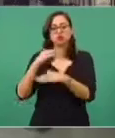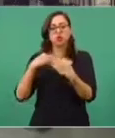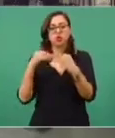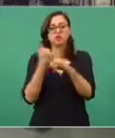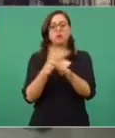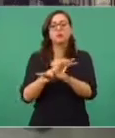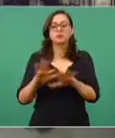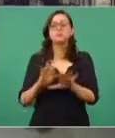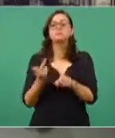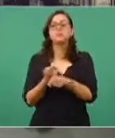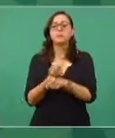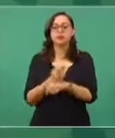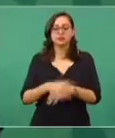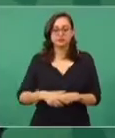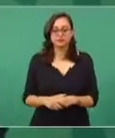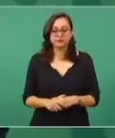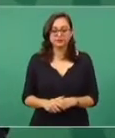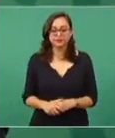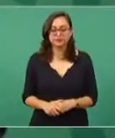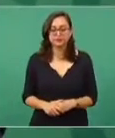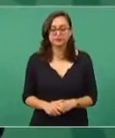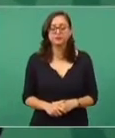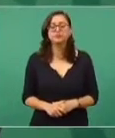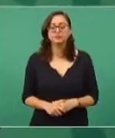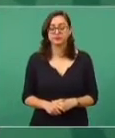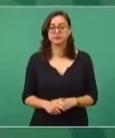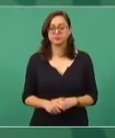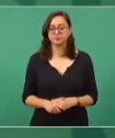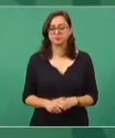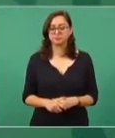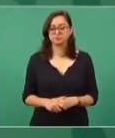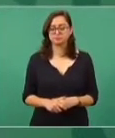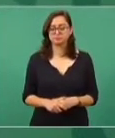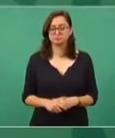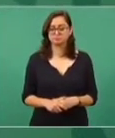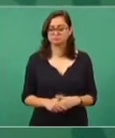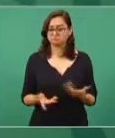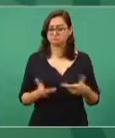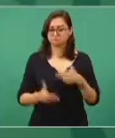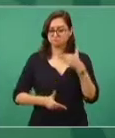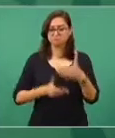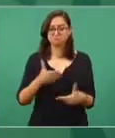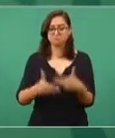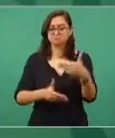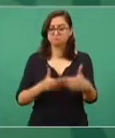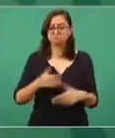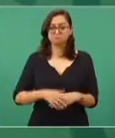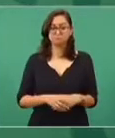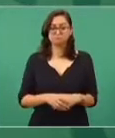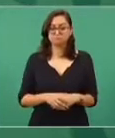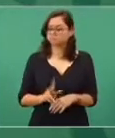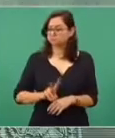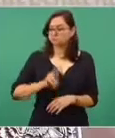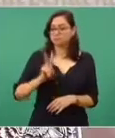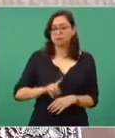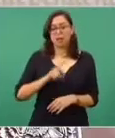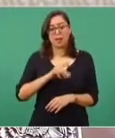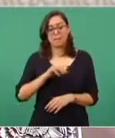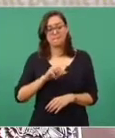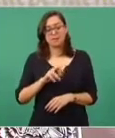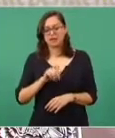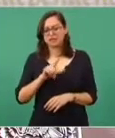Se está avanzando y en efecto Marcelo Ebrard ha hecho un buen trabajo, su equipo,